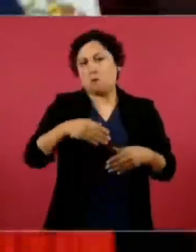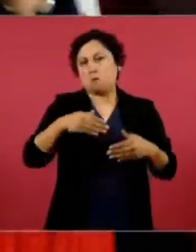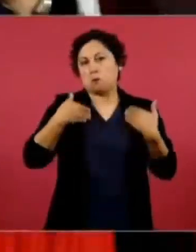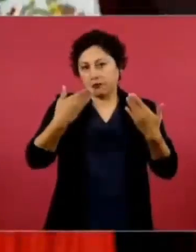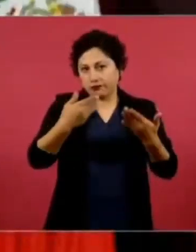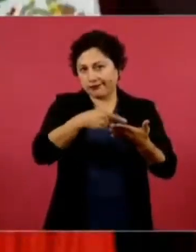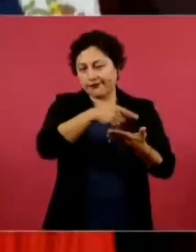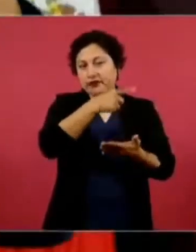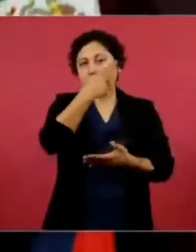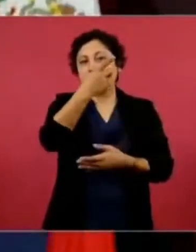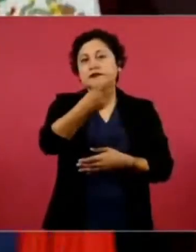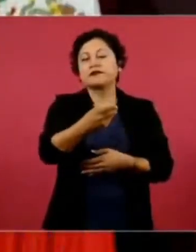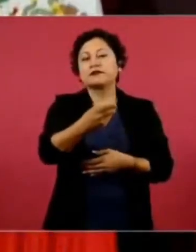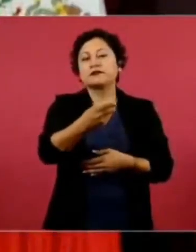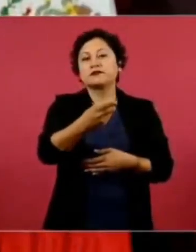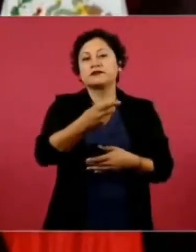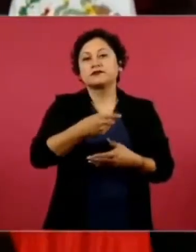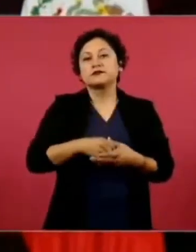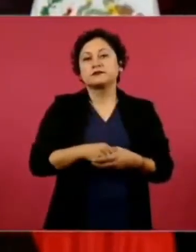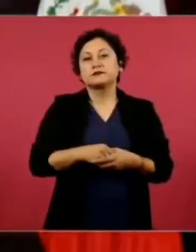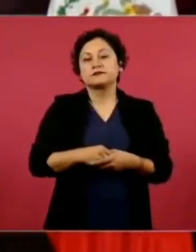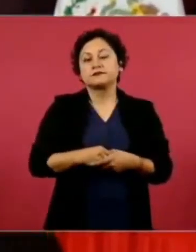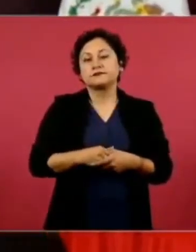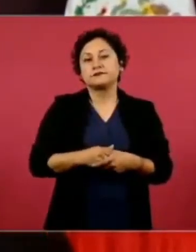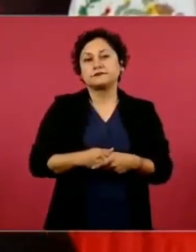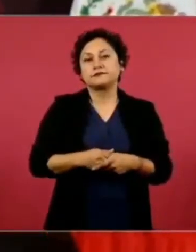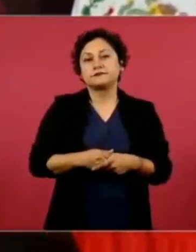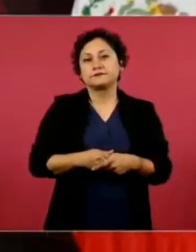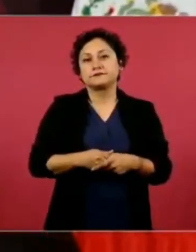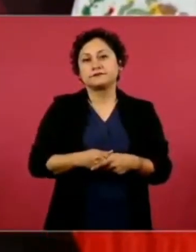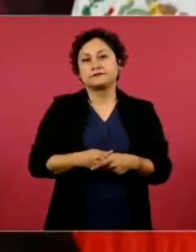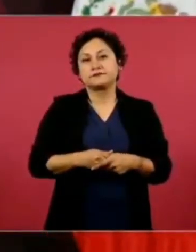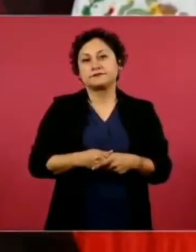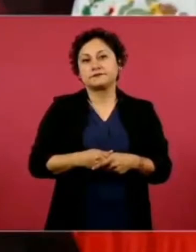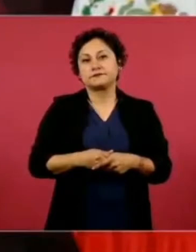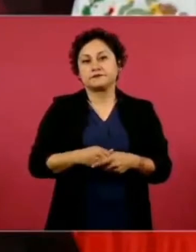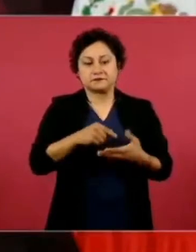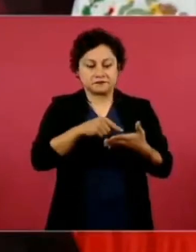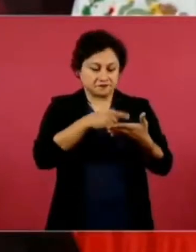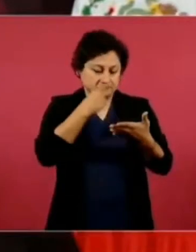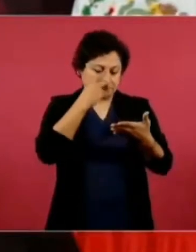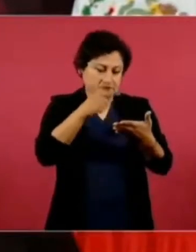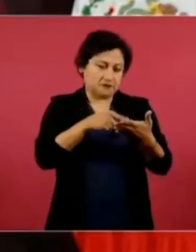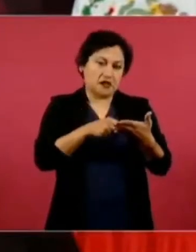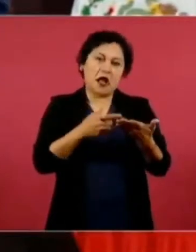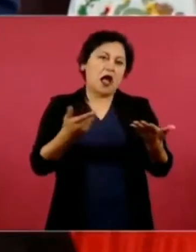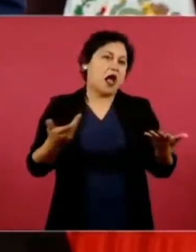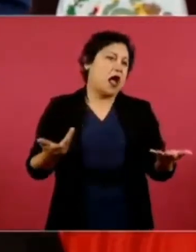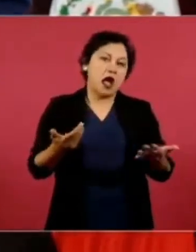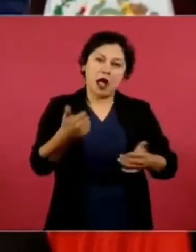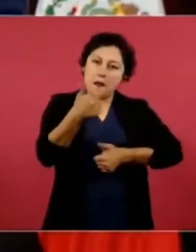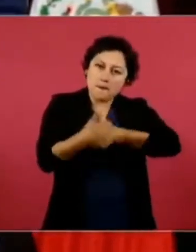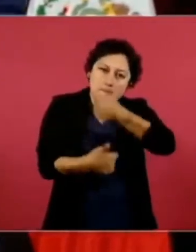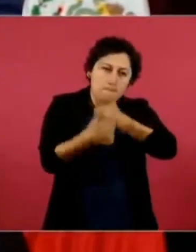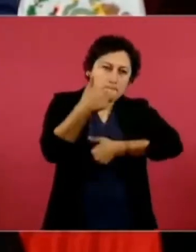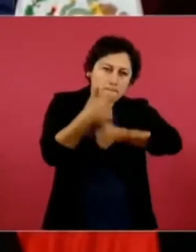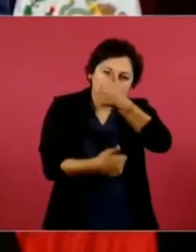estaban casi empatados e incluso podía ganar